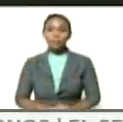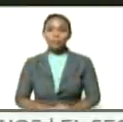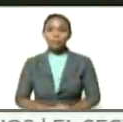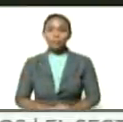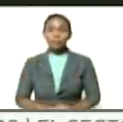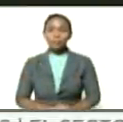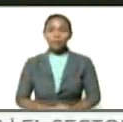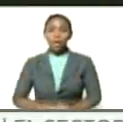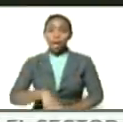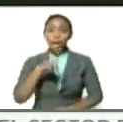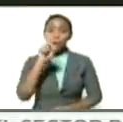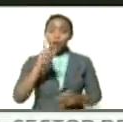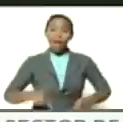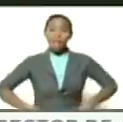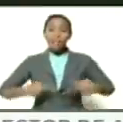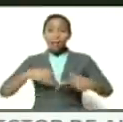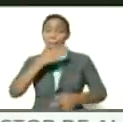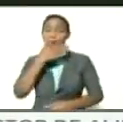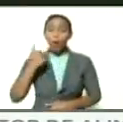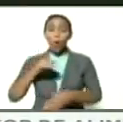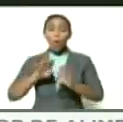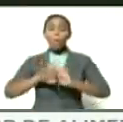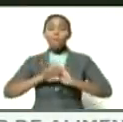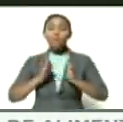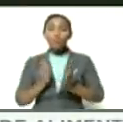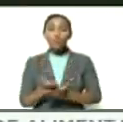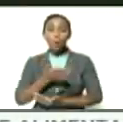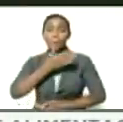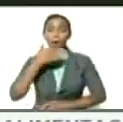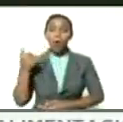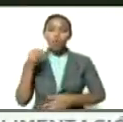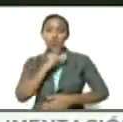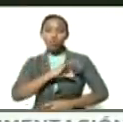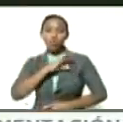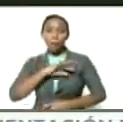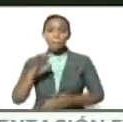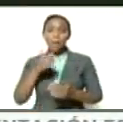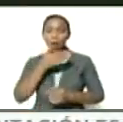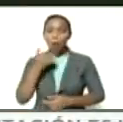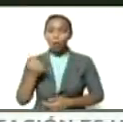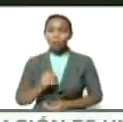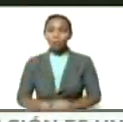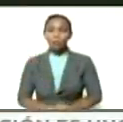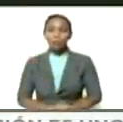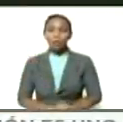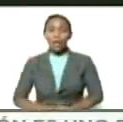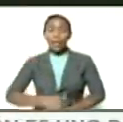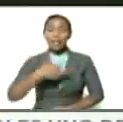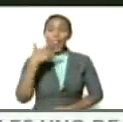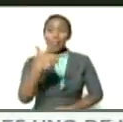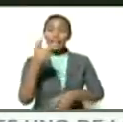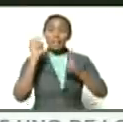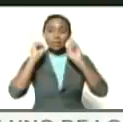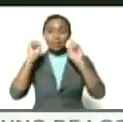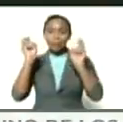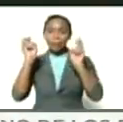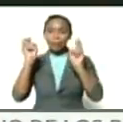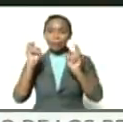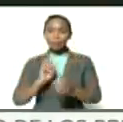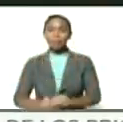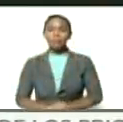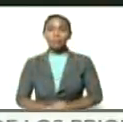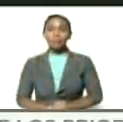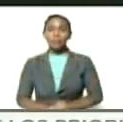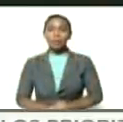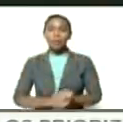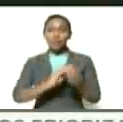en una vida mejor en un mundo mejor en una sociedad mejor son tres elementos de